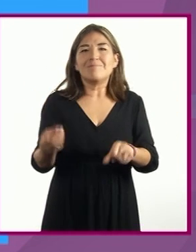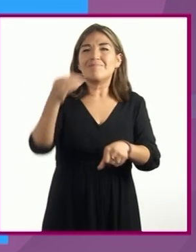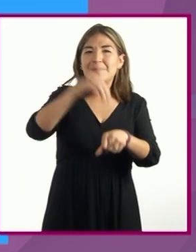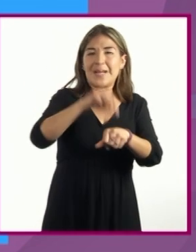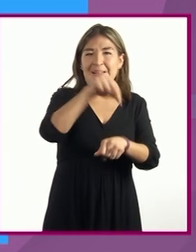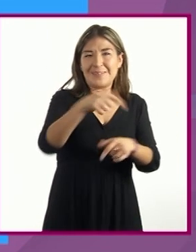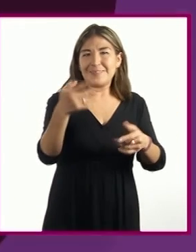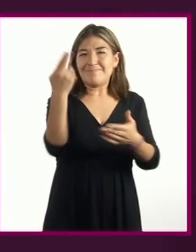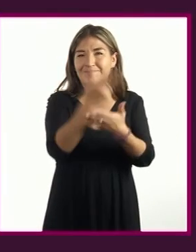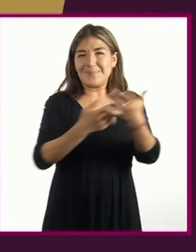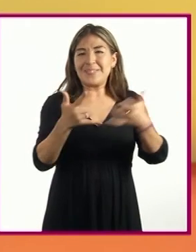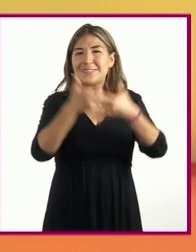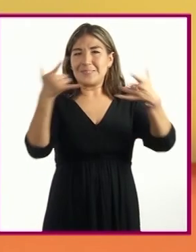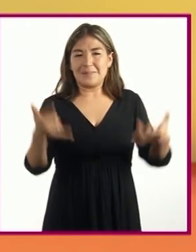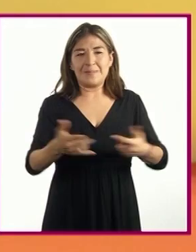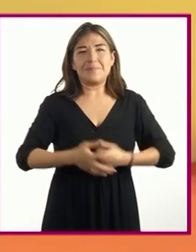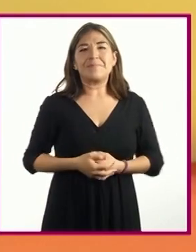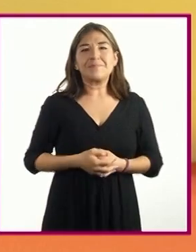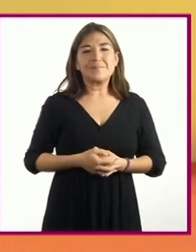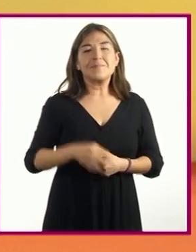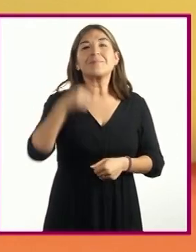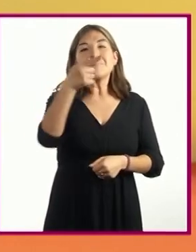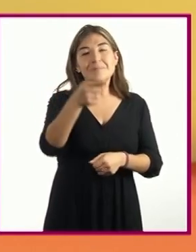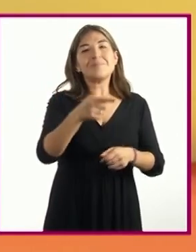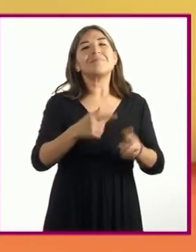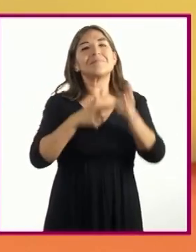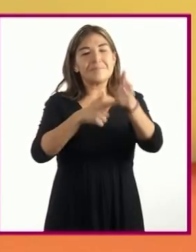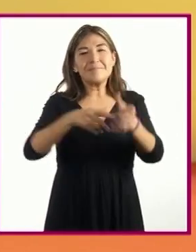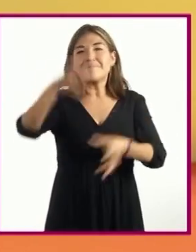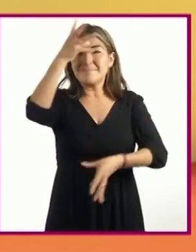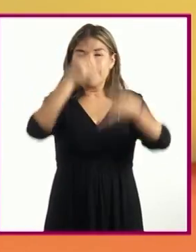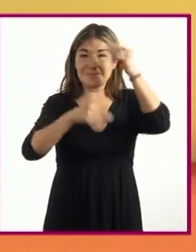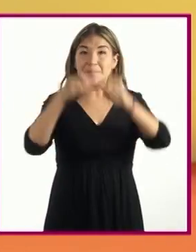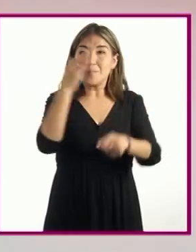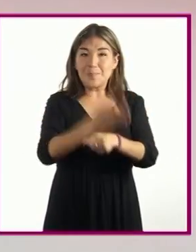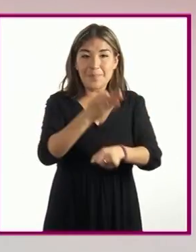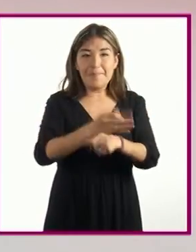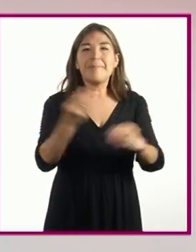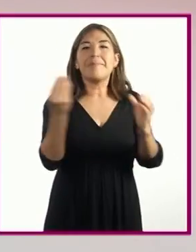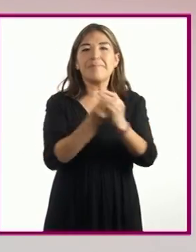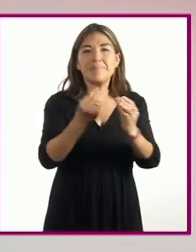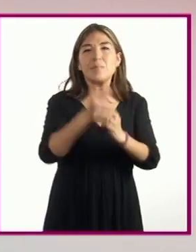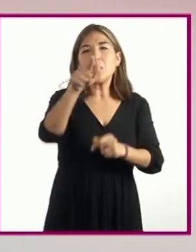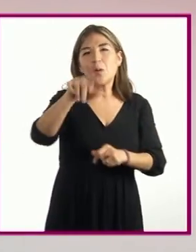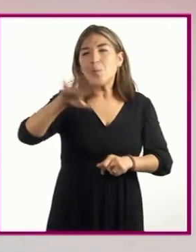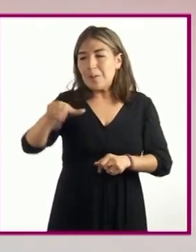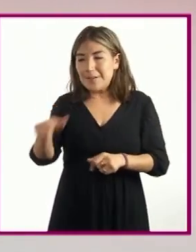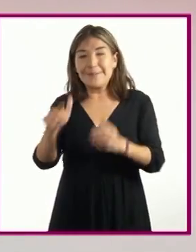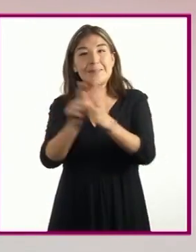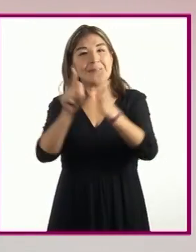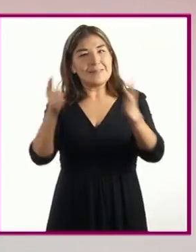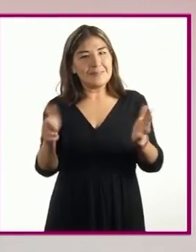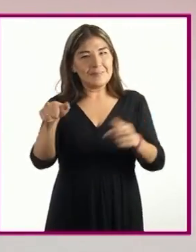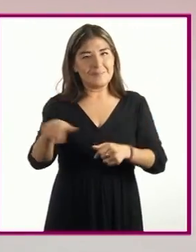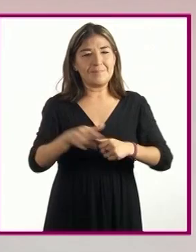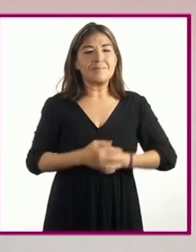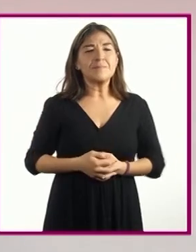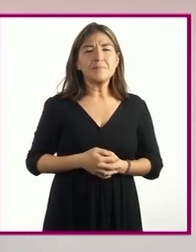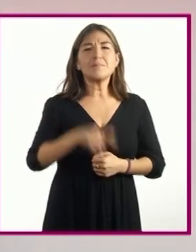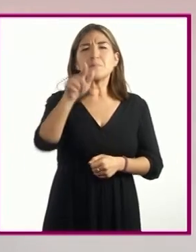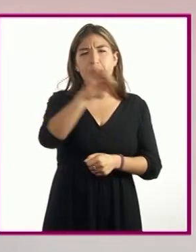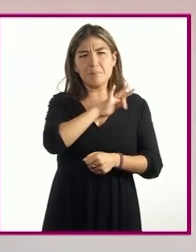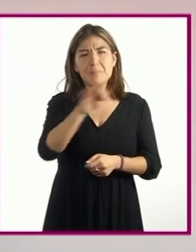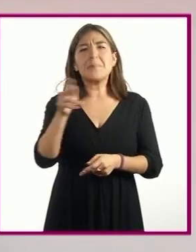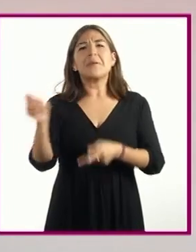en historietas les invitamos a reforzar este contenido buscando en su libro de texto pueden